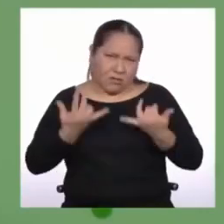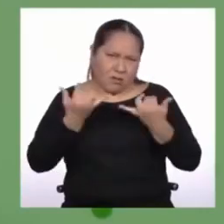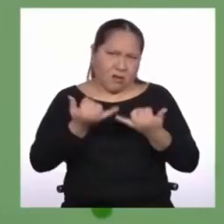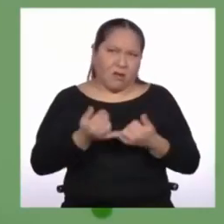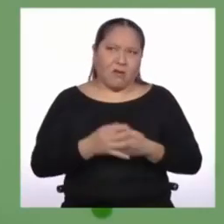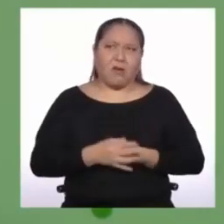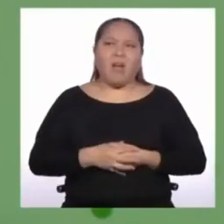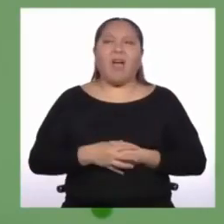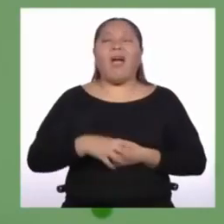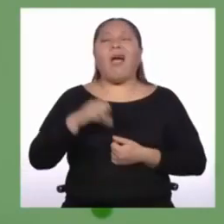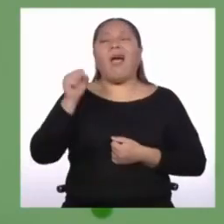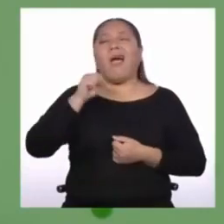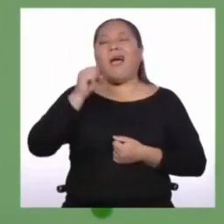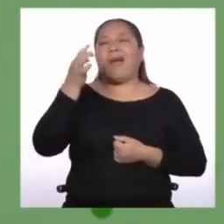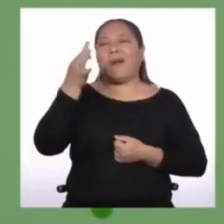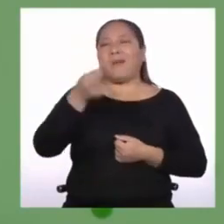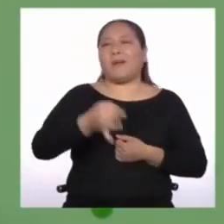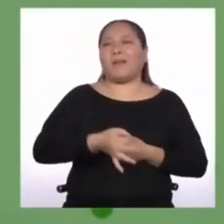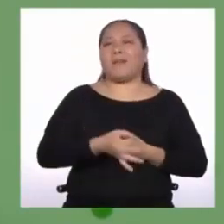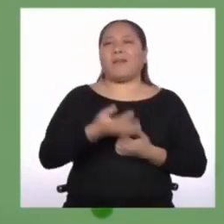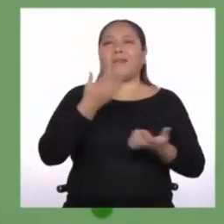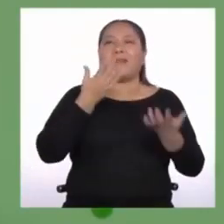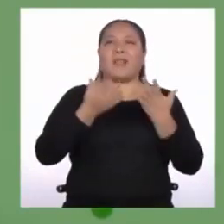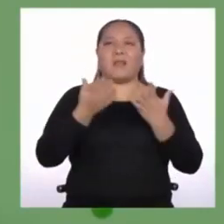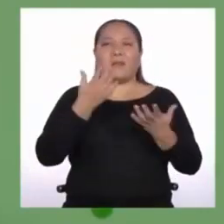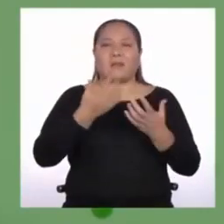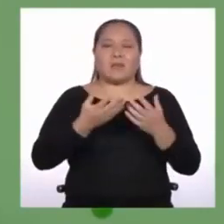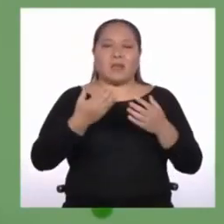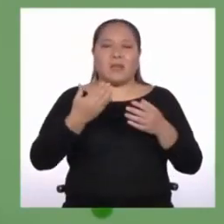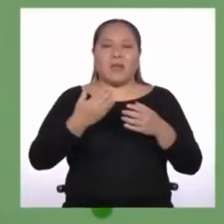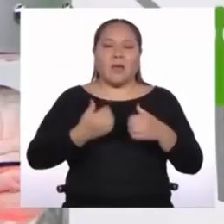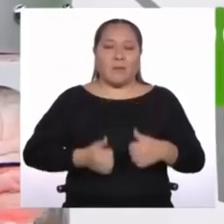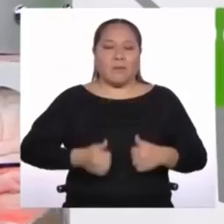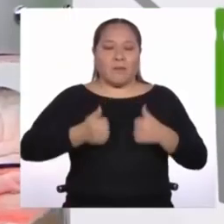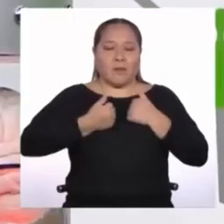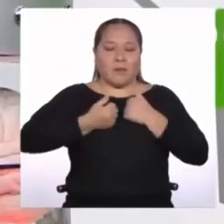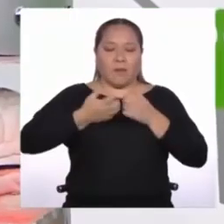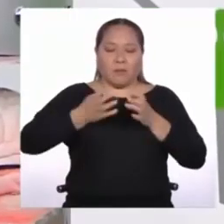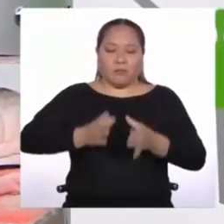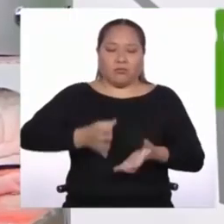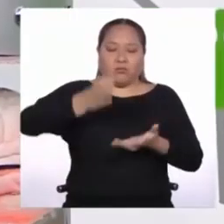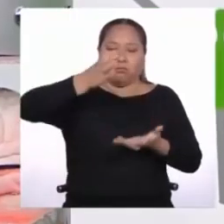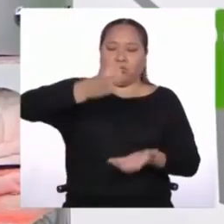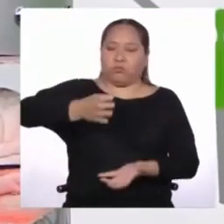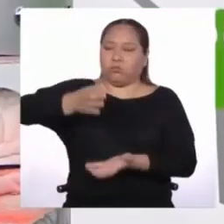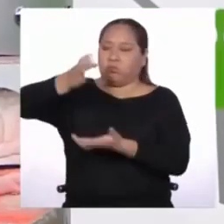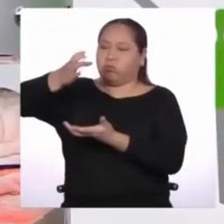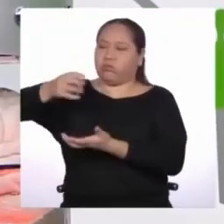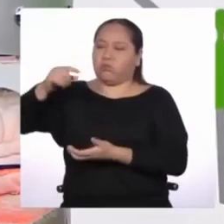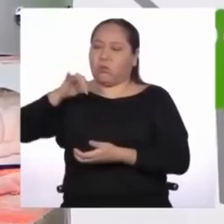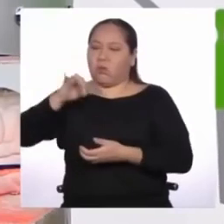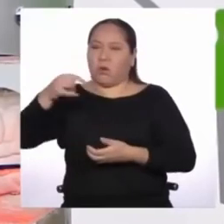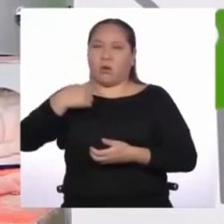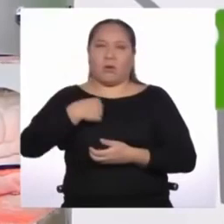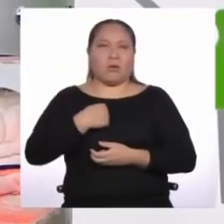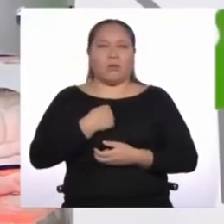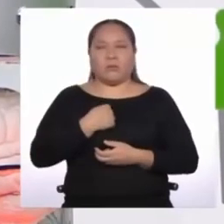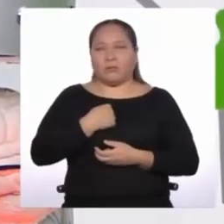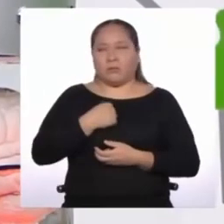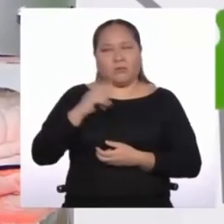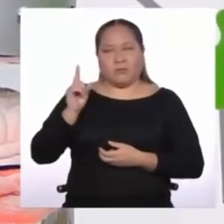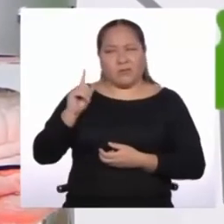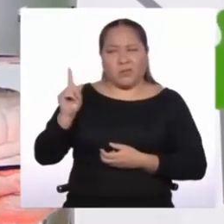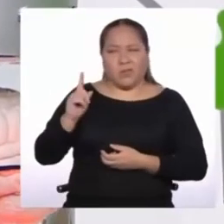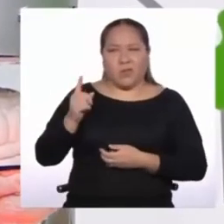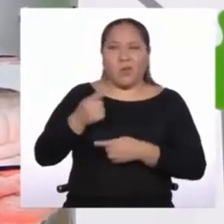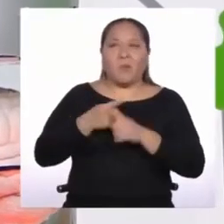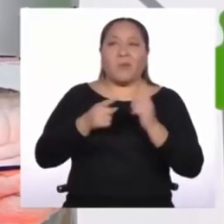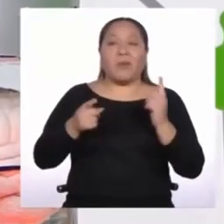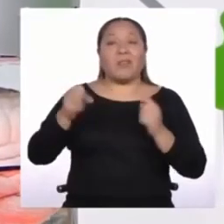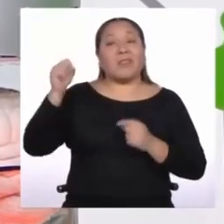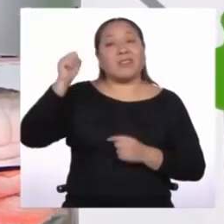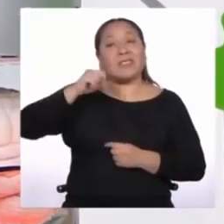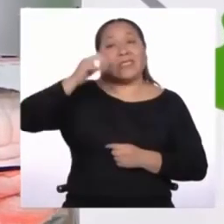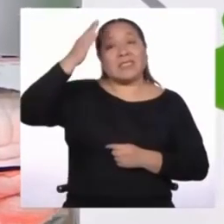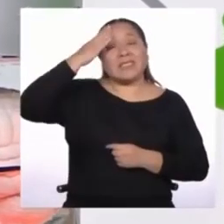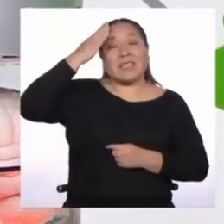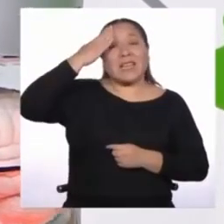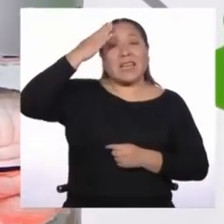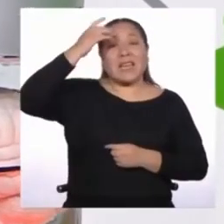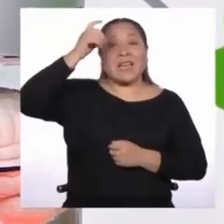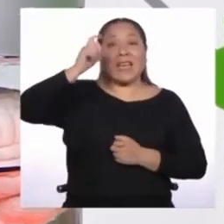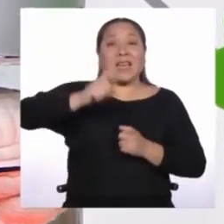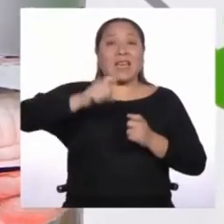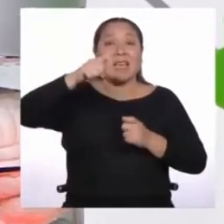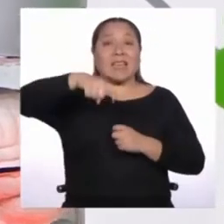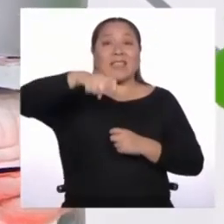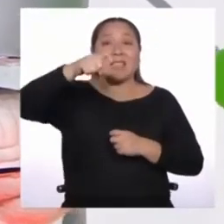Es cierto, quizás hasta vivamos en frascos como yo. No creo, pero lo que sí sé es que el que necesita